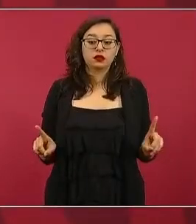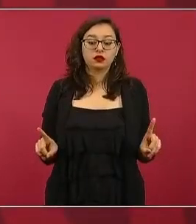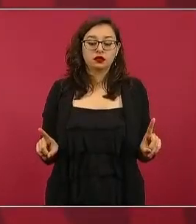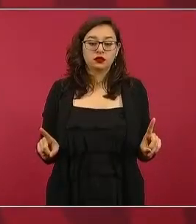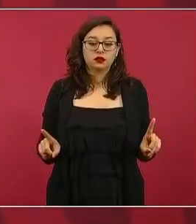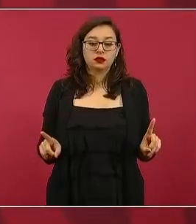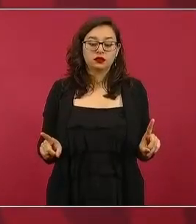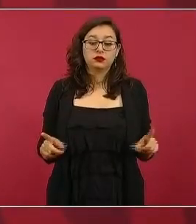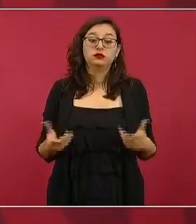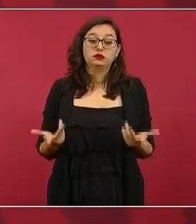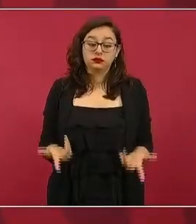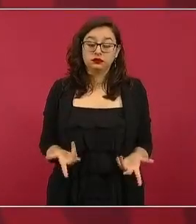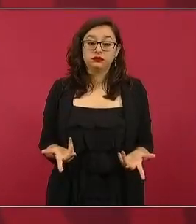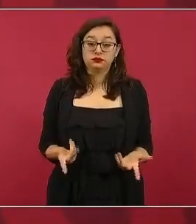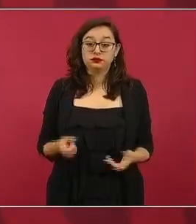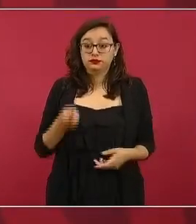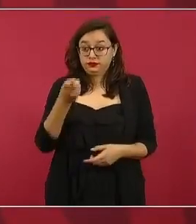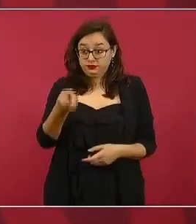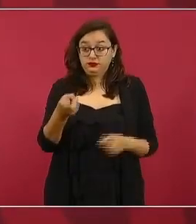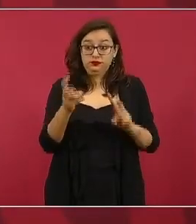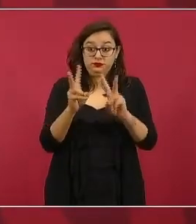se le deje este asunto